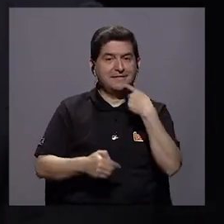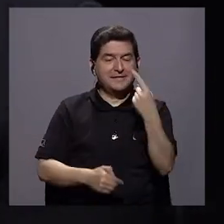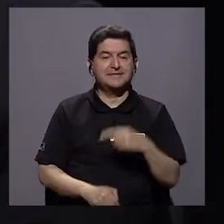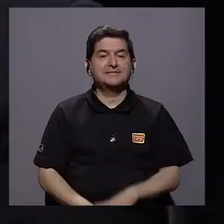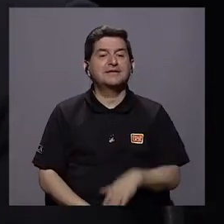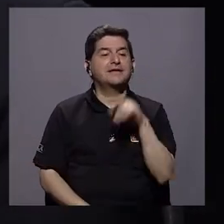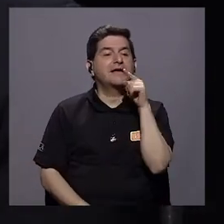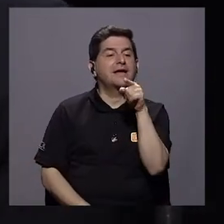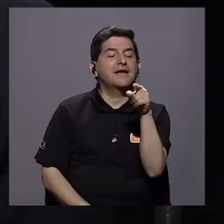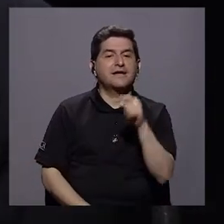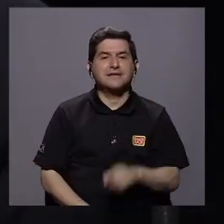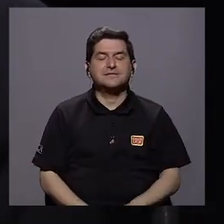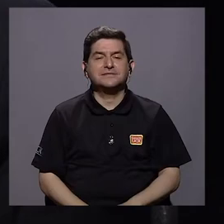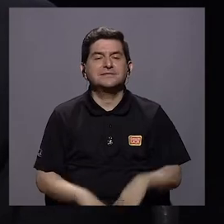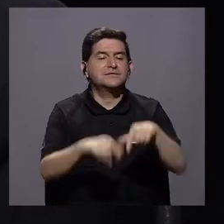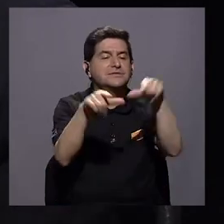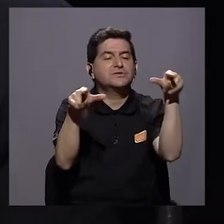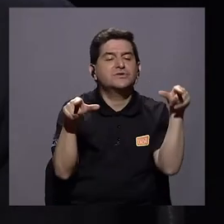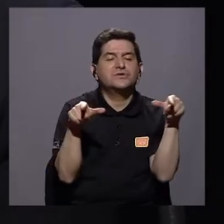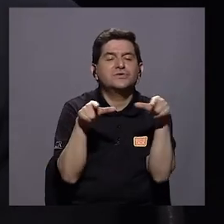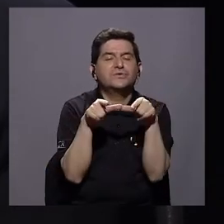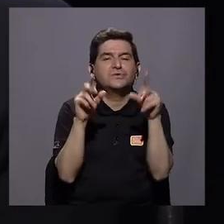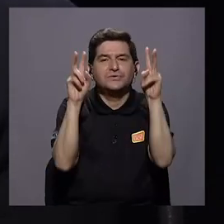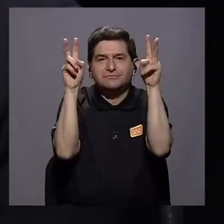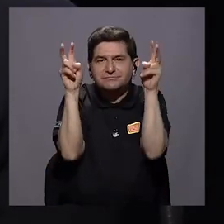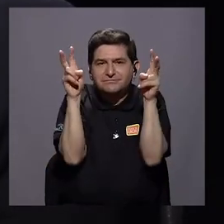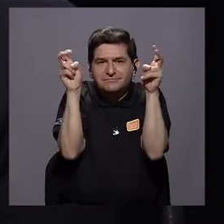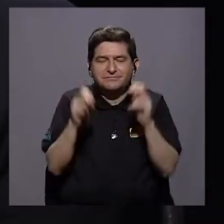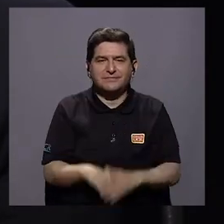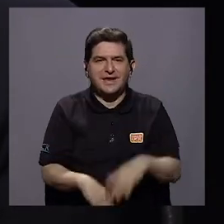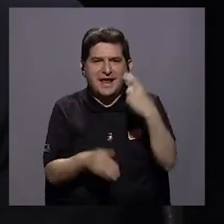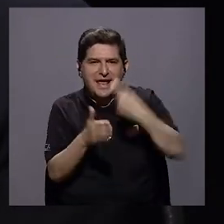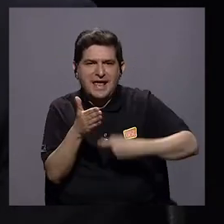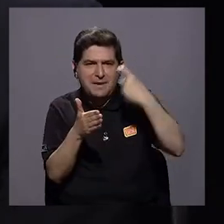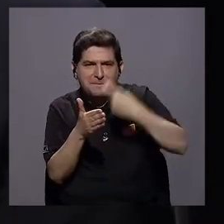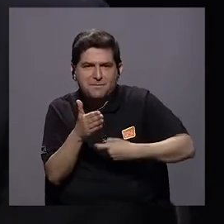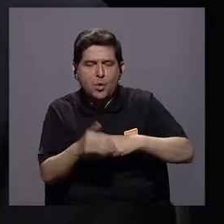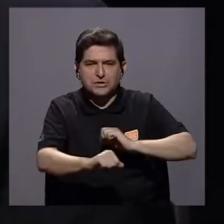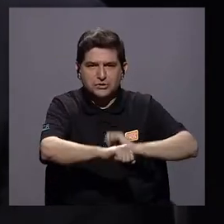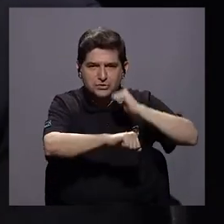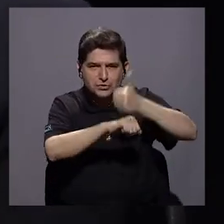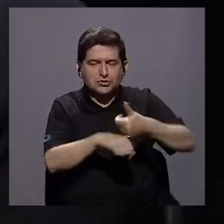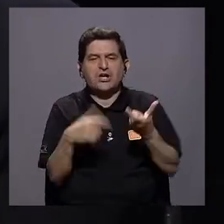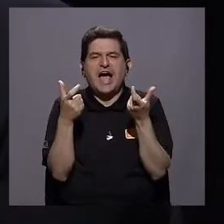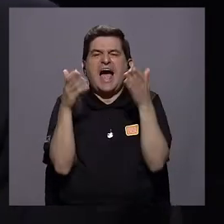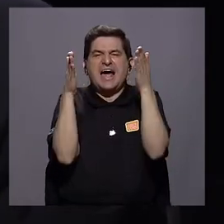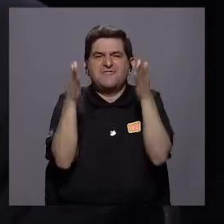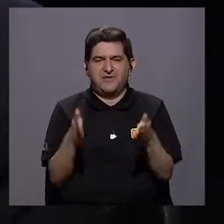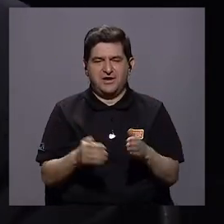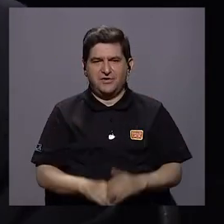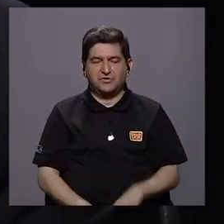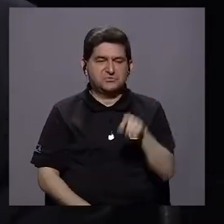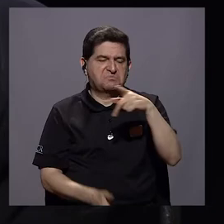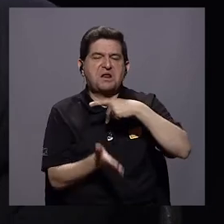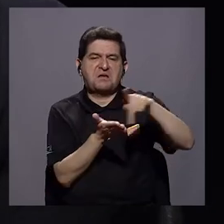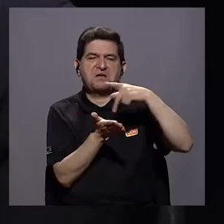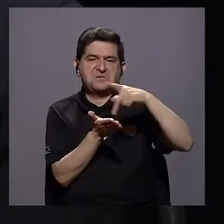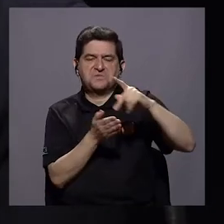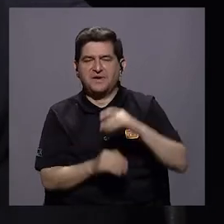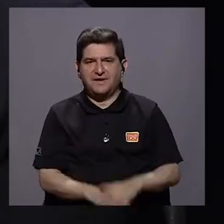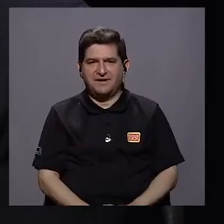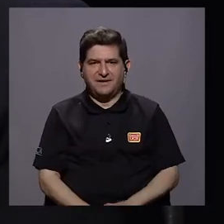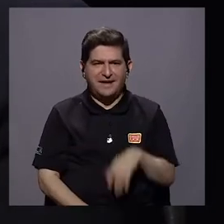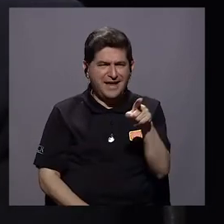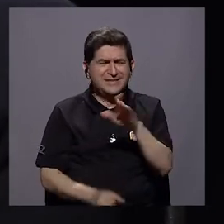ha dicho que esto es el de los bienes inmuebles, es un impuesto que se va a poner a los ricos, para que los ricos los paguen.